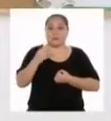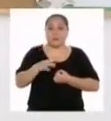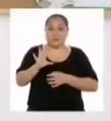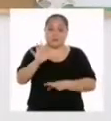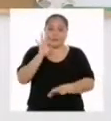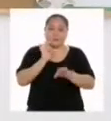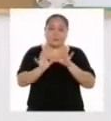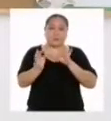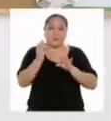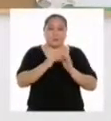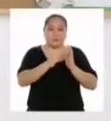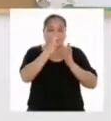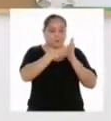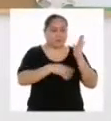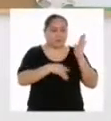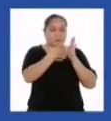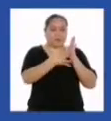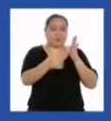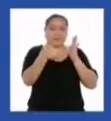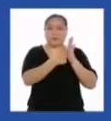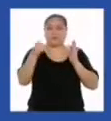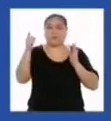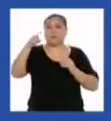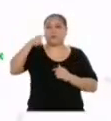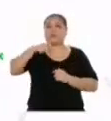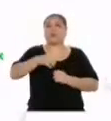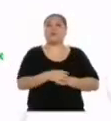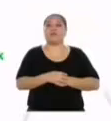seleccionar los datos de la tabla 1 que vamos a necesitar.